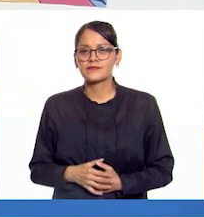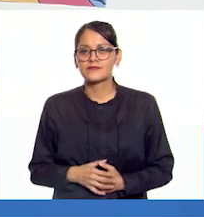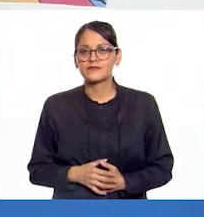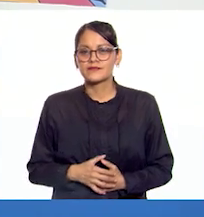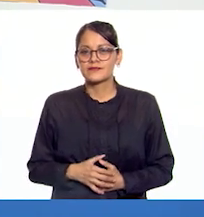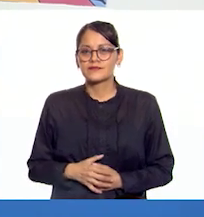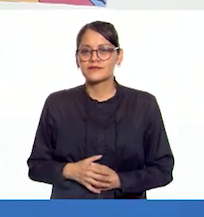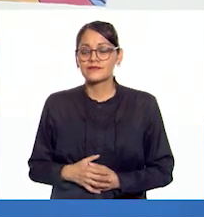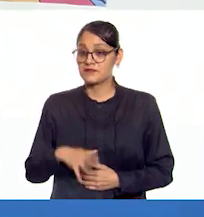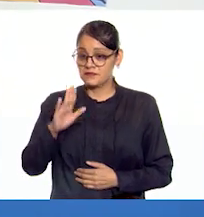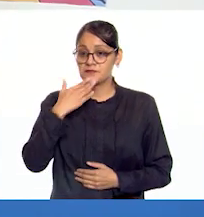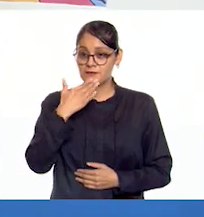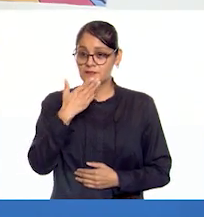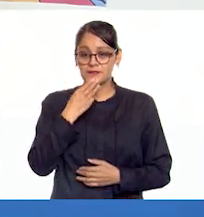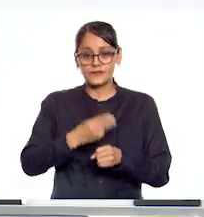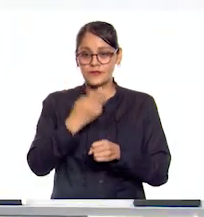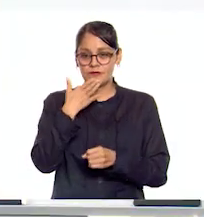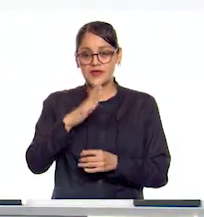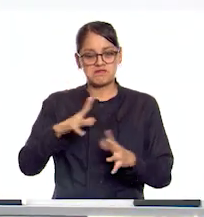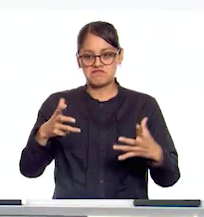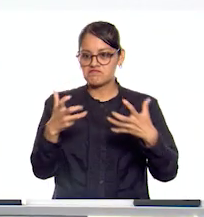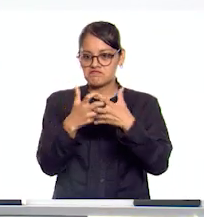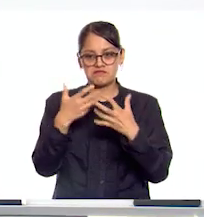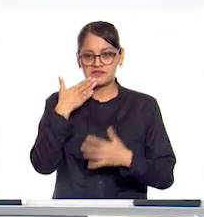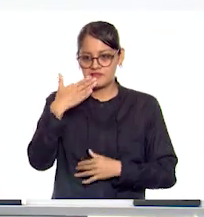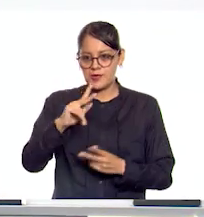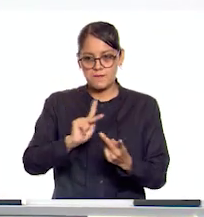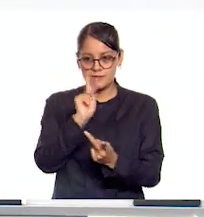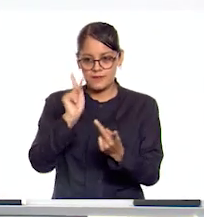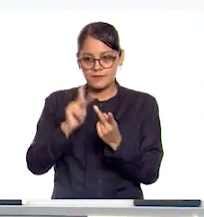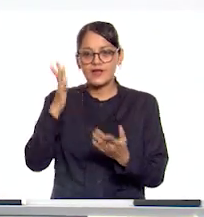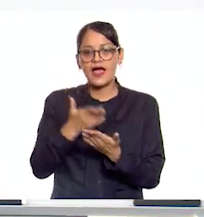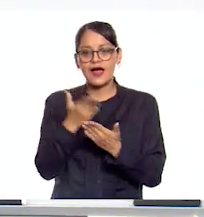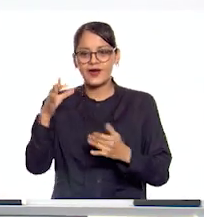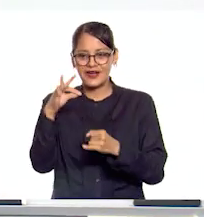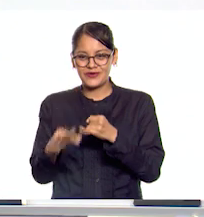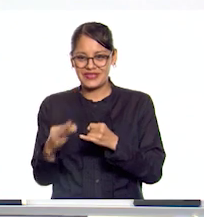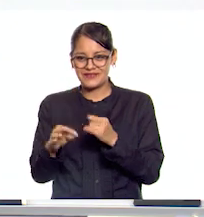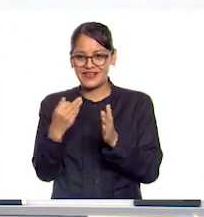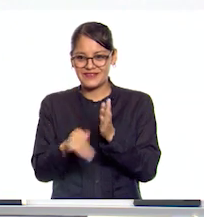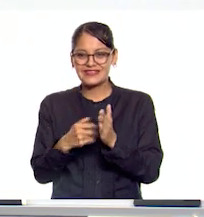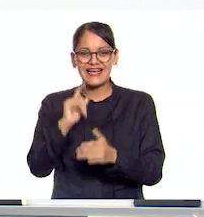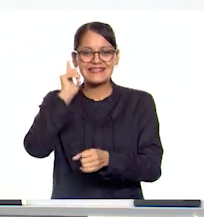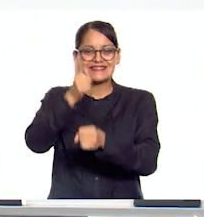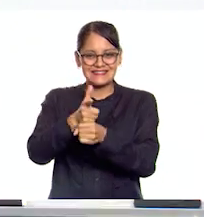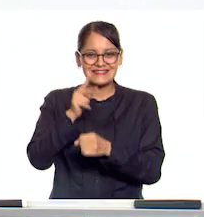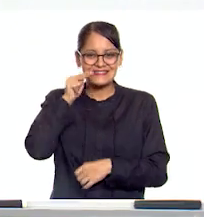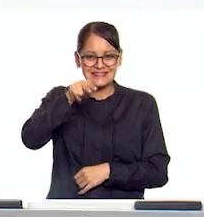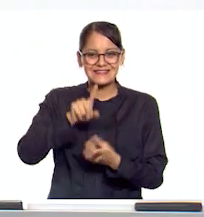Me rompé cabeza. Muy bien, Jenny. En bono, perfecto. ¿Vas bien? Ya la pieza que me faltaba, ya vi dónde va.